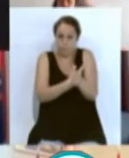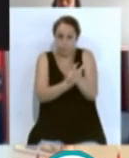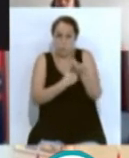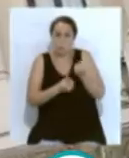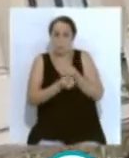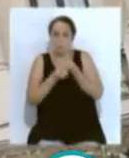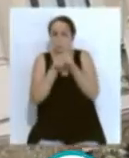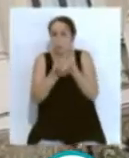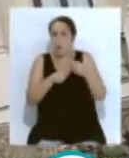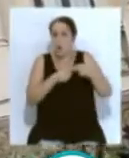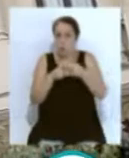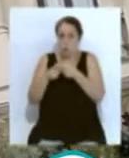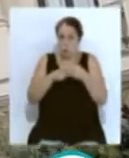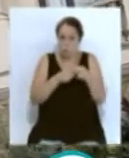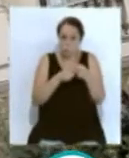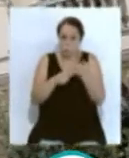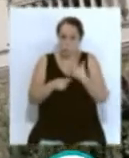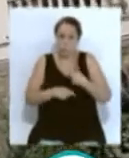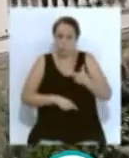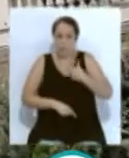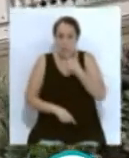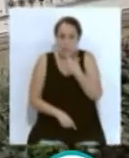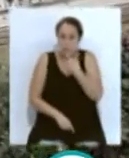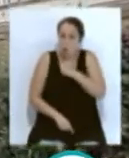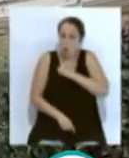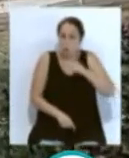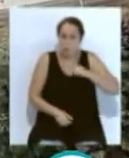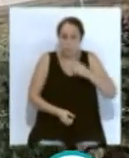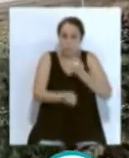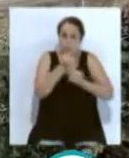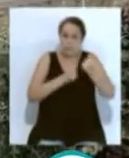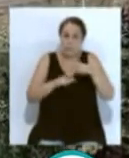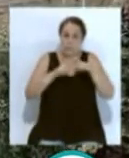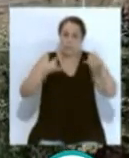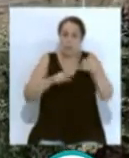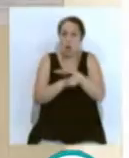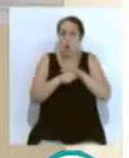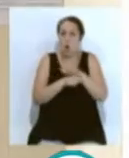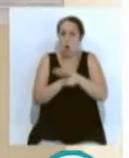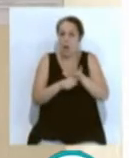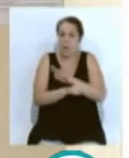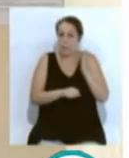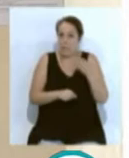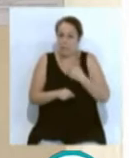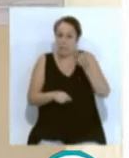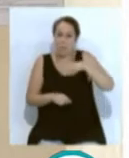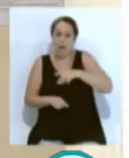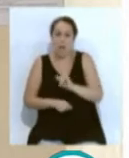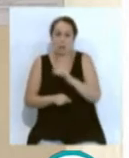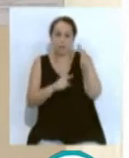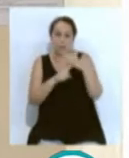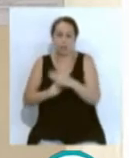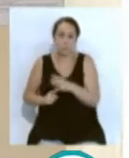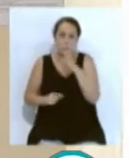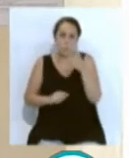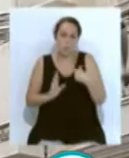mensaje común. Declaran la vulneración de la autonomía financiera de las entidades locales y la generación de una discriminación por excluir